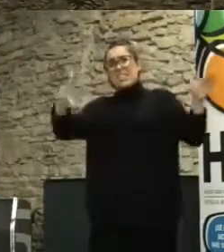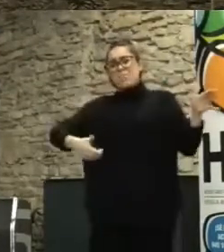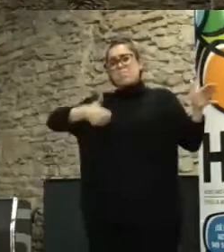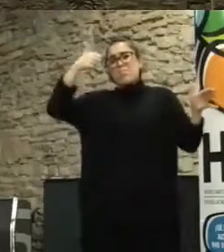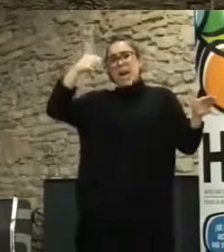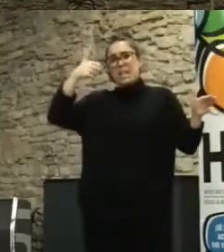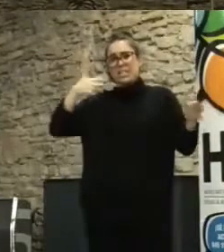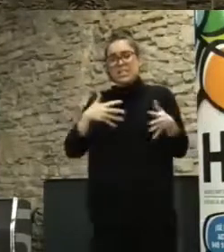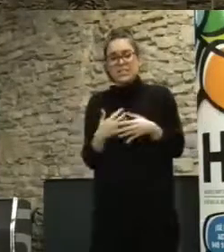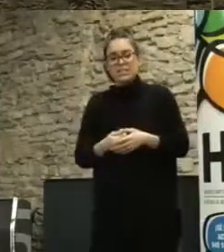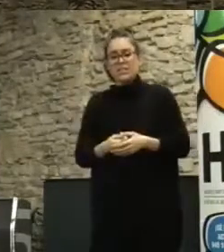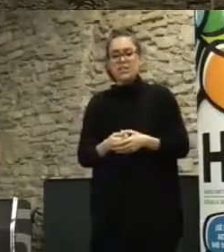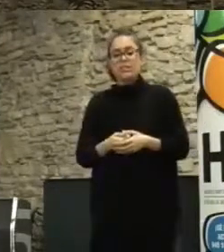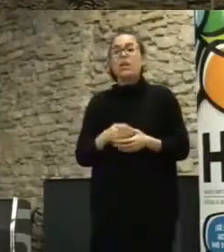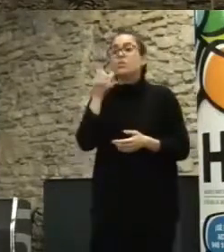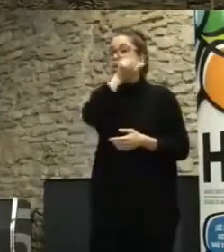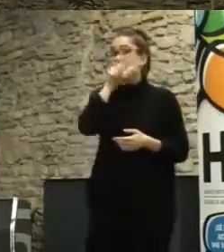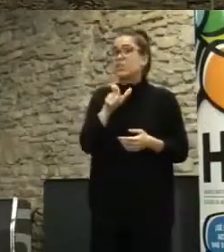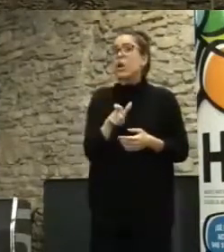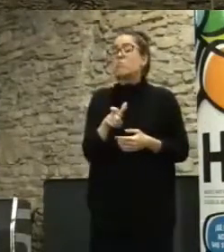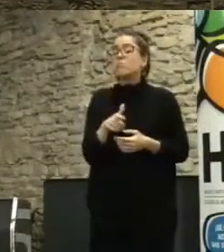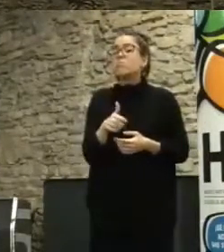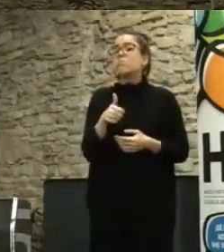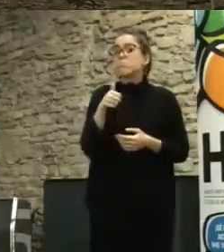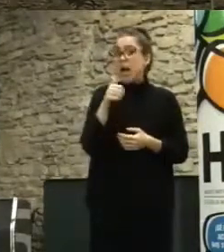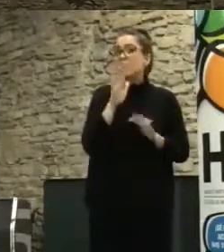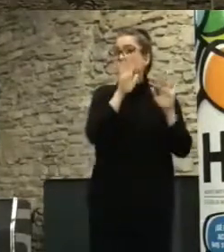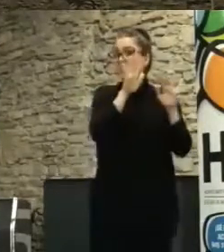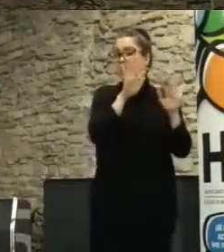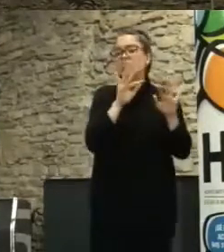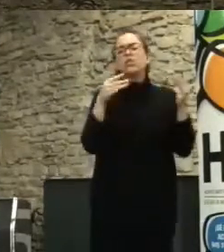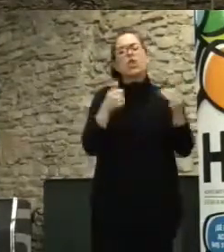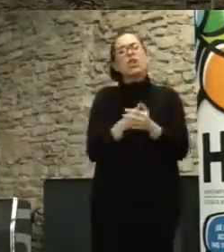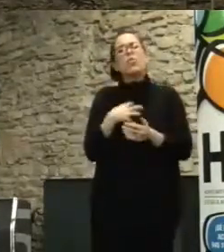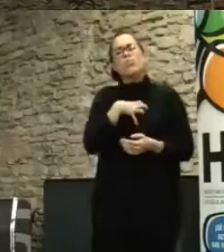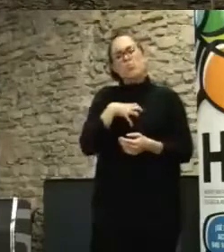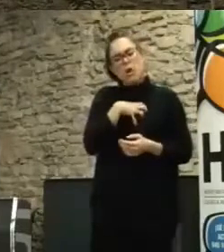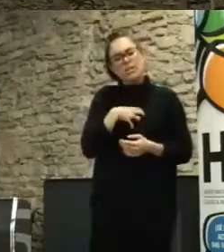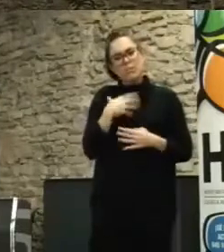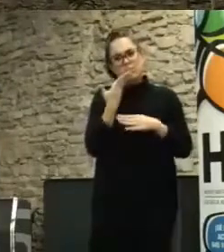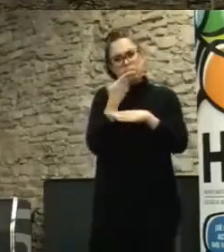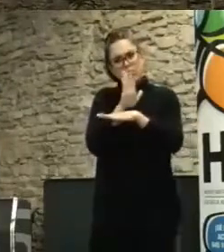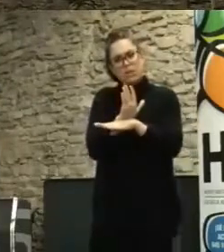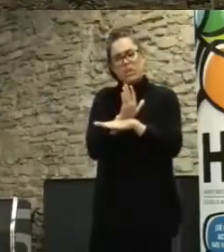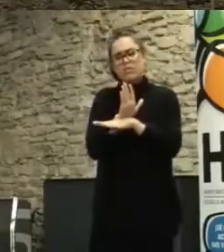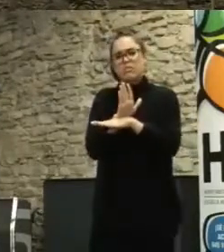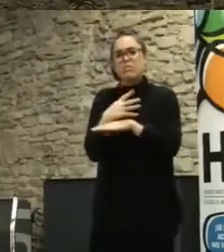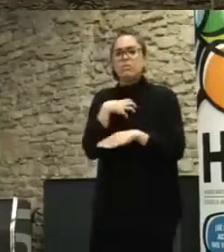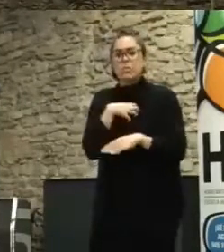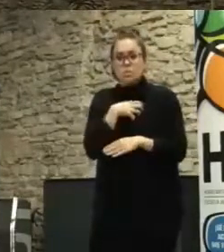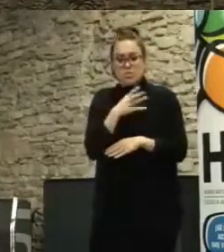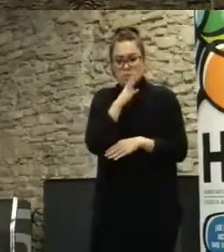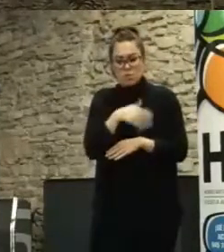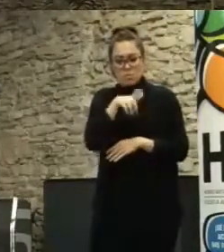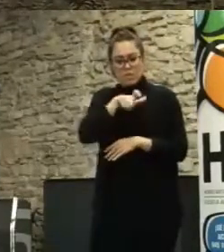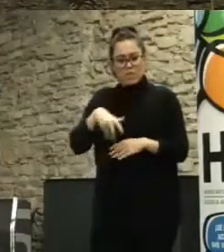participativos, hay más gente allí, entonces, las propuestas ciudadanas son complicadas. Llegaron dos el año pasado, Madrid 100% sostenible y el billete